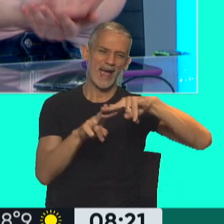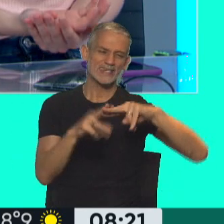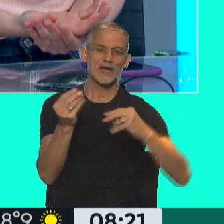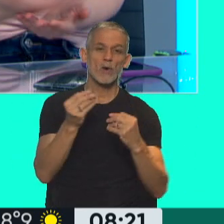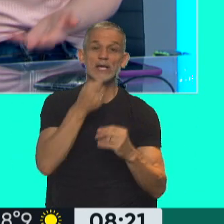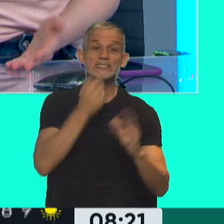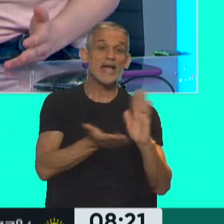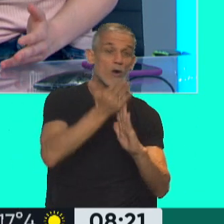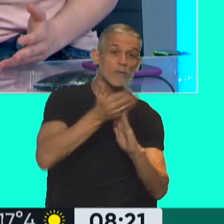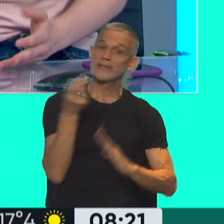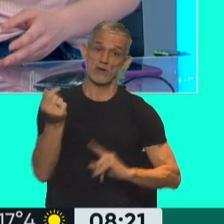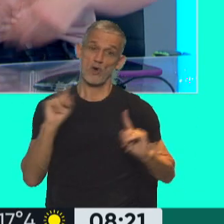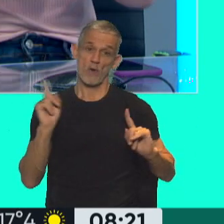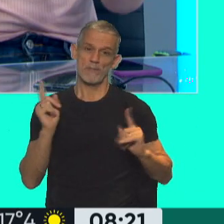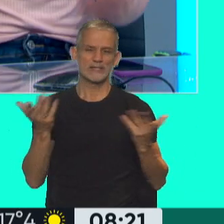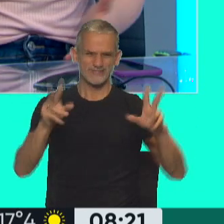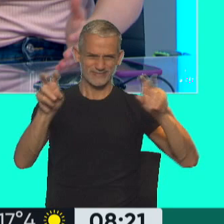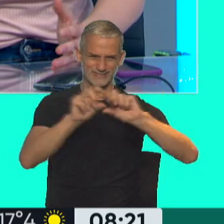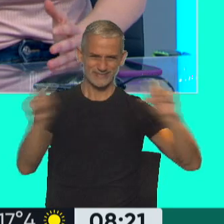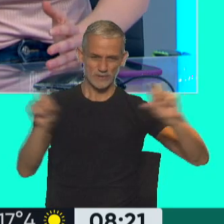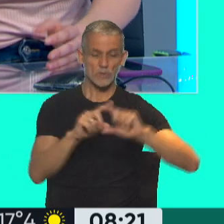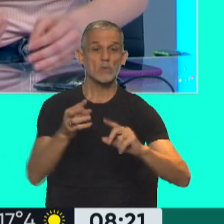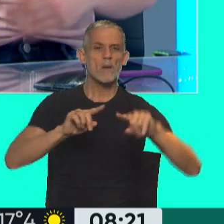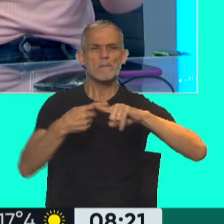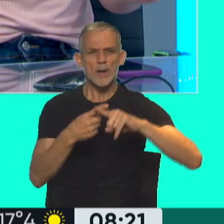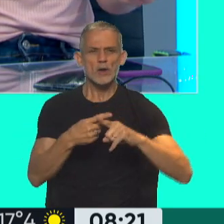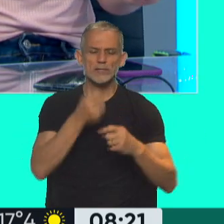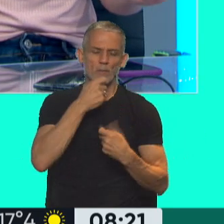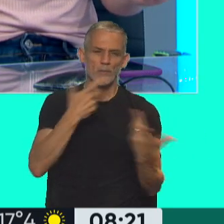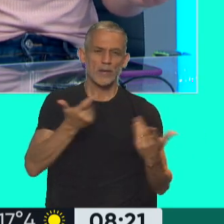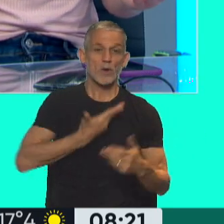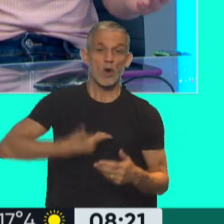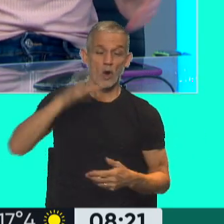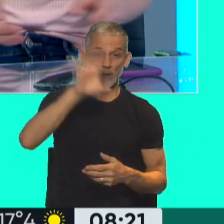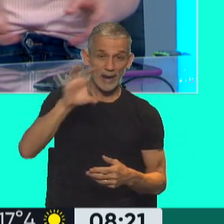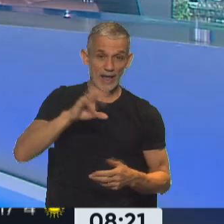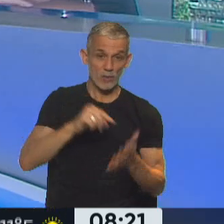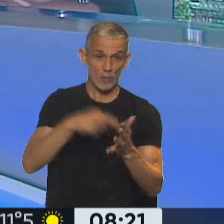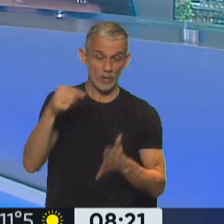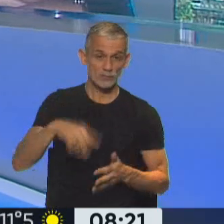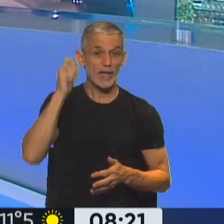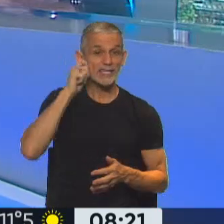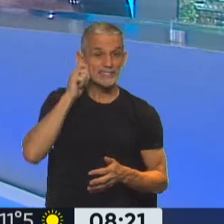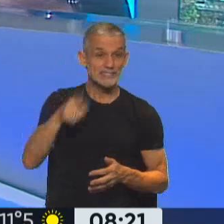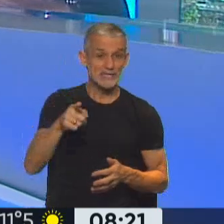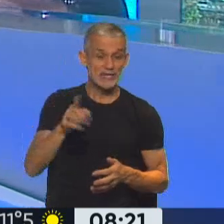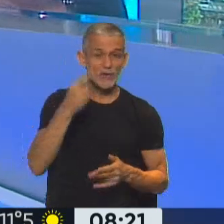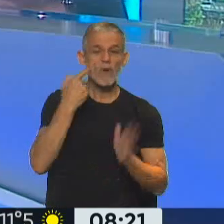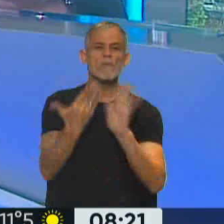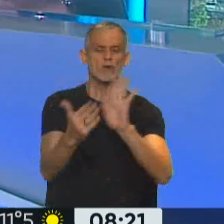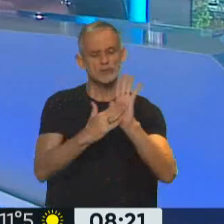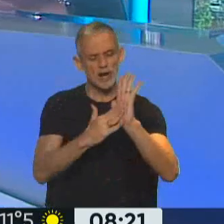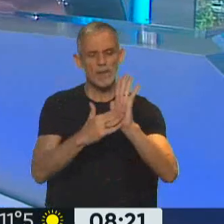era si aumenta no compres. Y varios dirigentes políticos, por ejemplo, el gobernador de la provincia de Buenos Aires, Axel Kicillof, mostraba